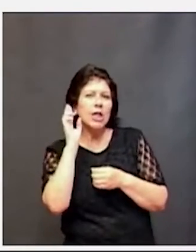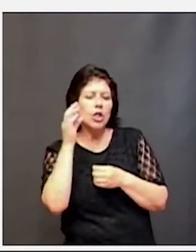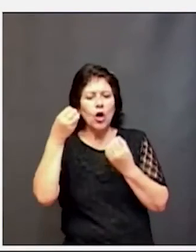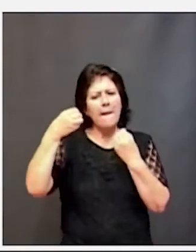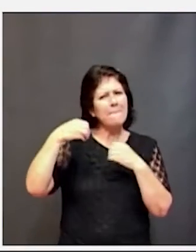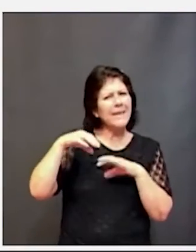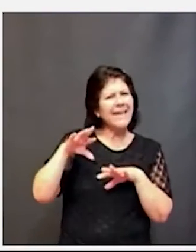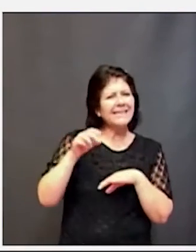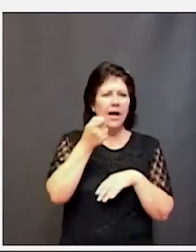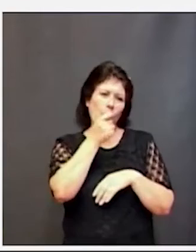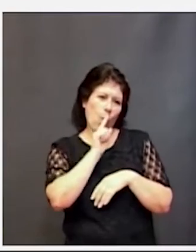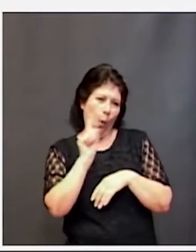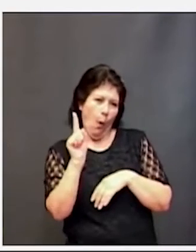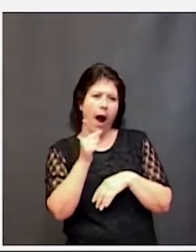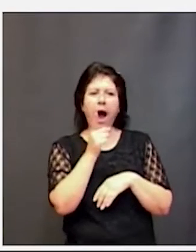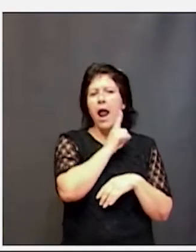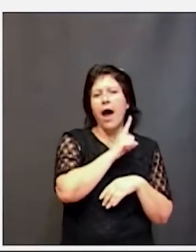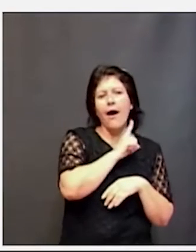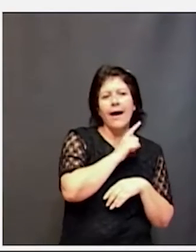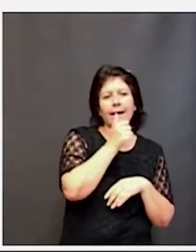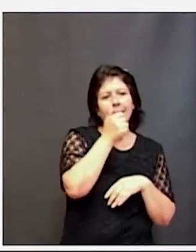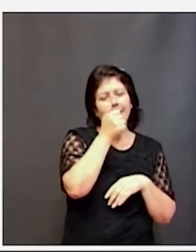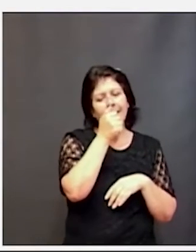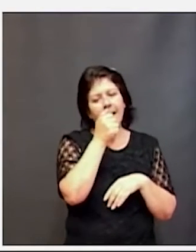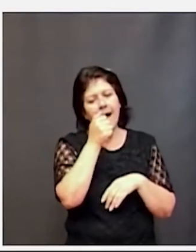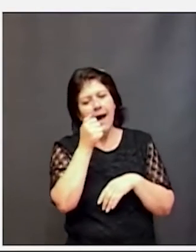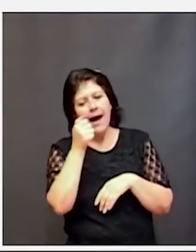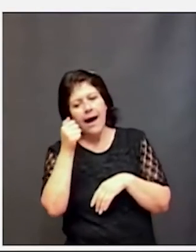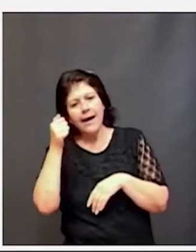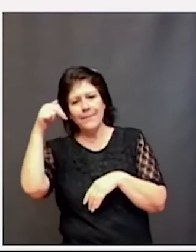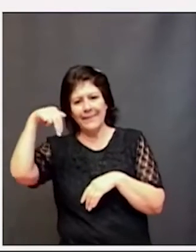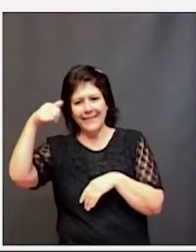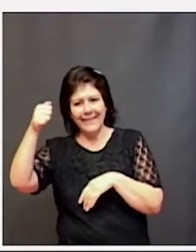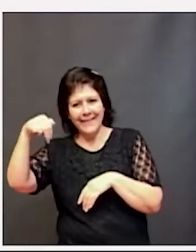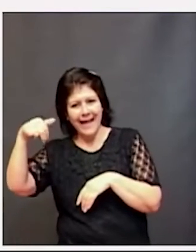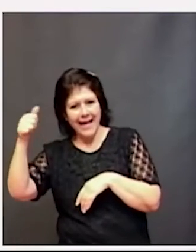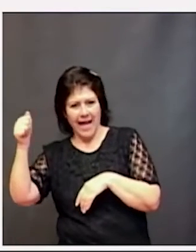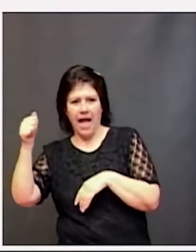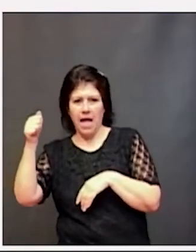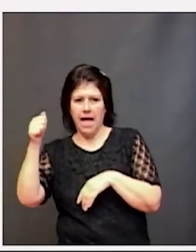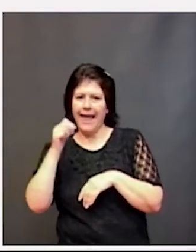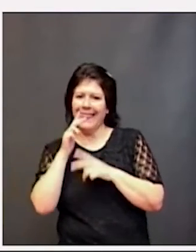la fruta ananá? no la digo la escribo